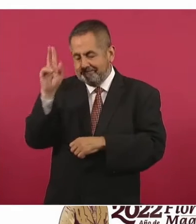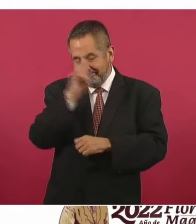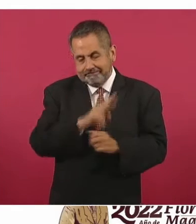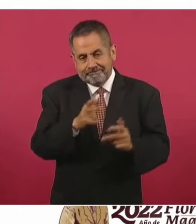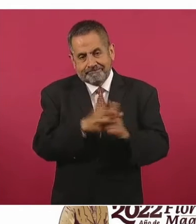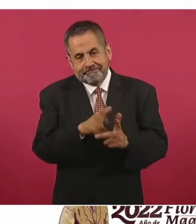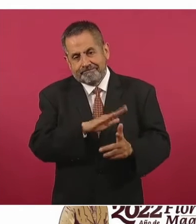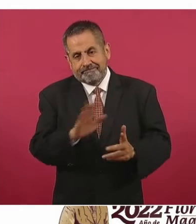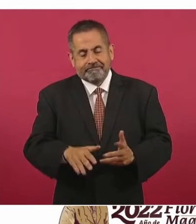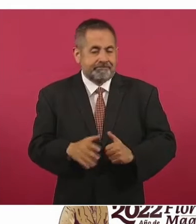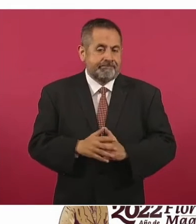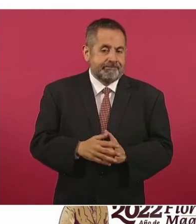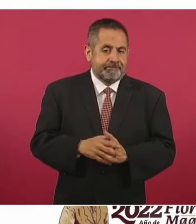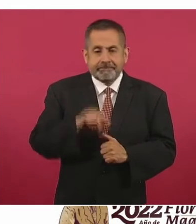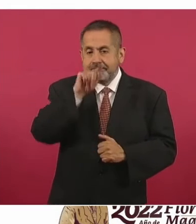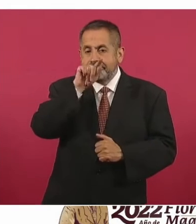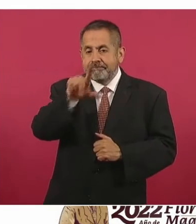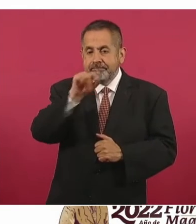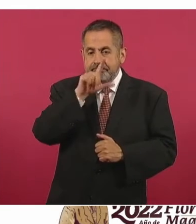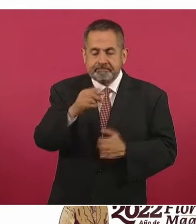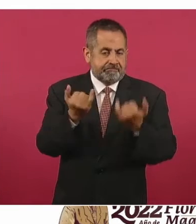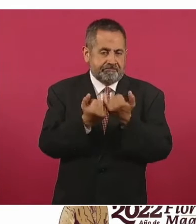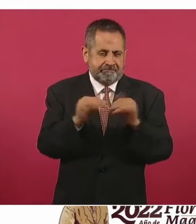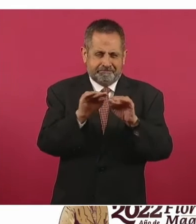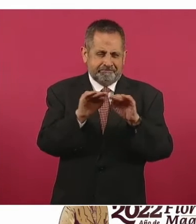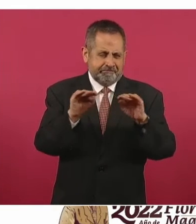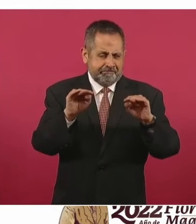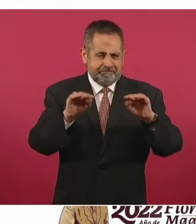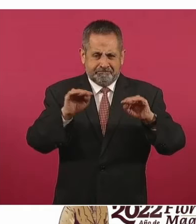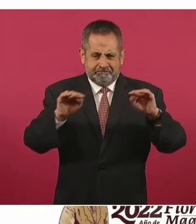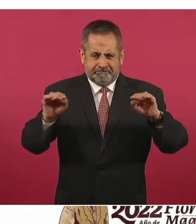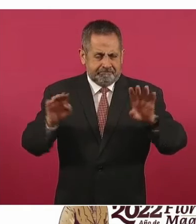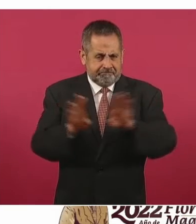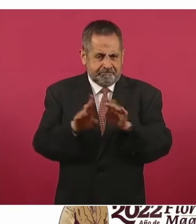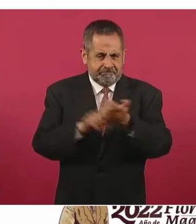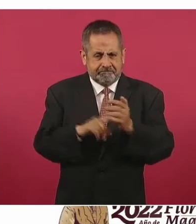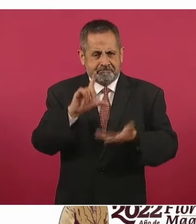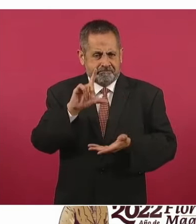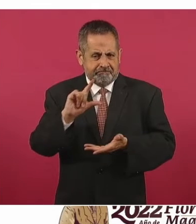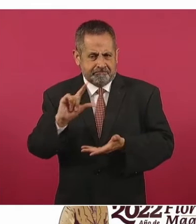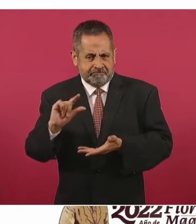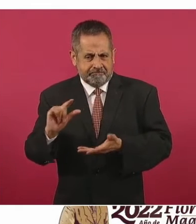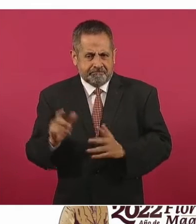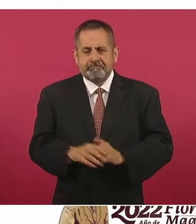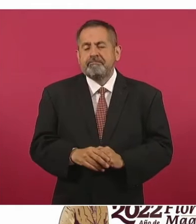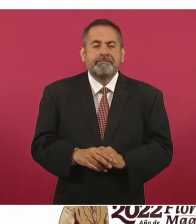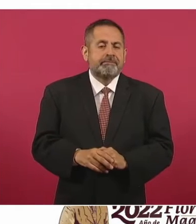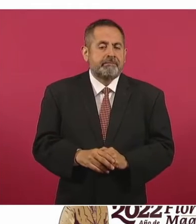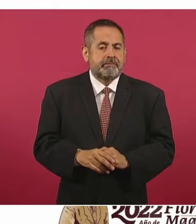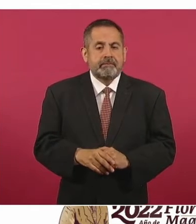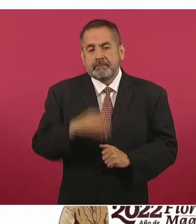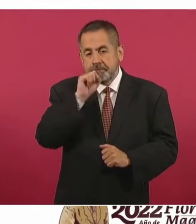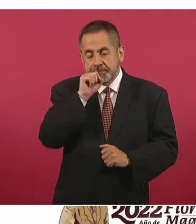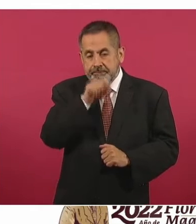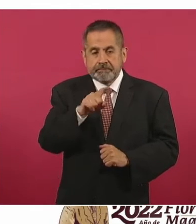En el caso de Jalisco, se mantiene con una tendencia a la baja. Y en el